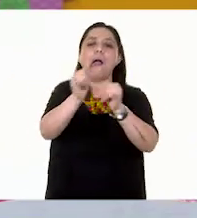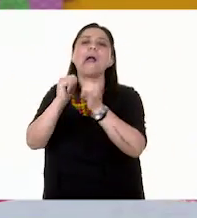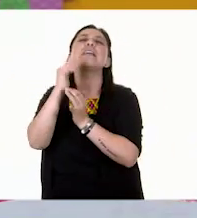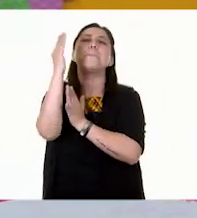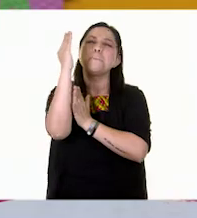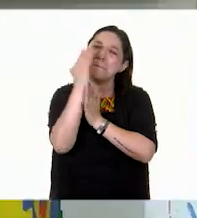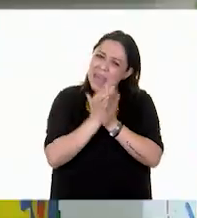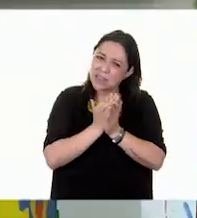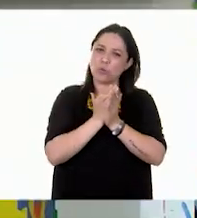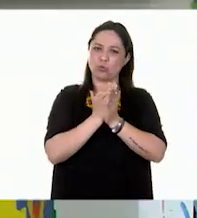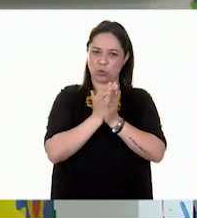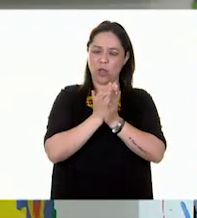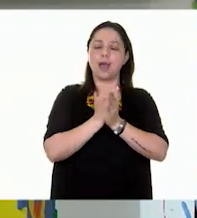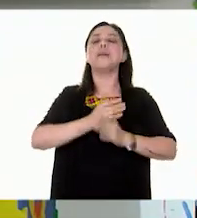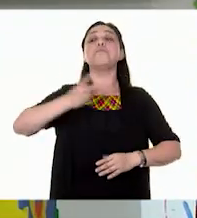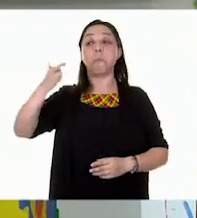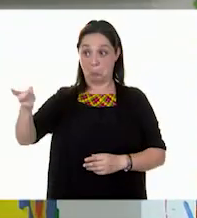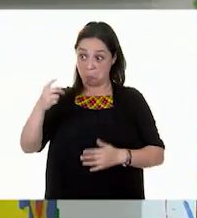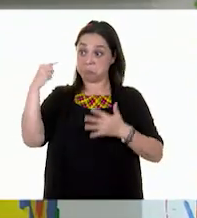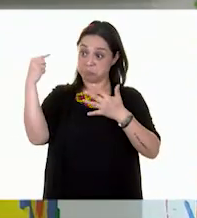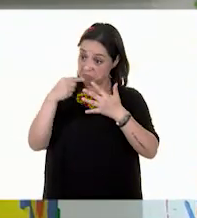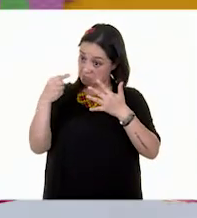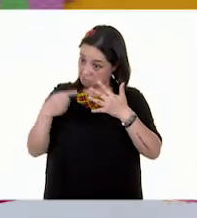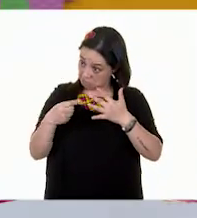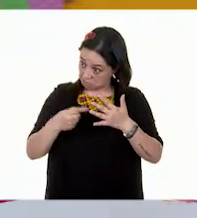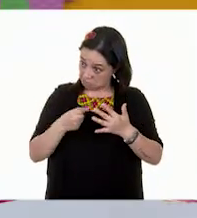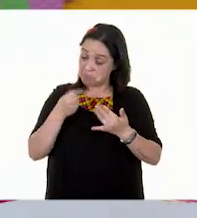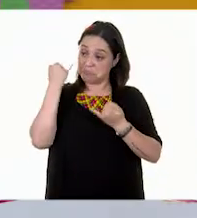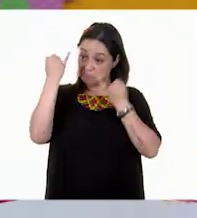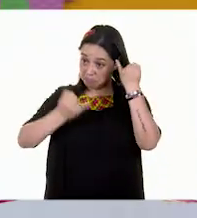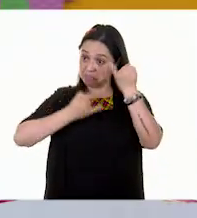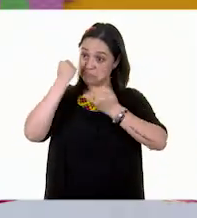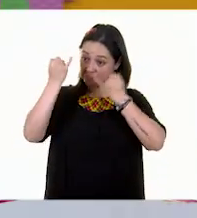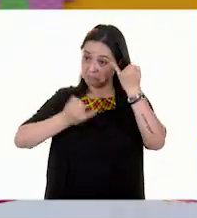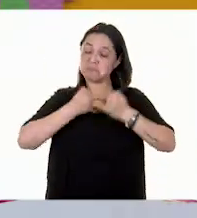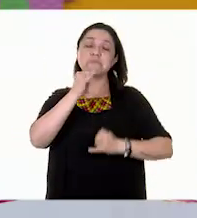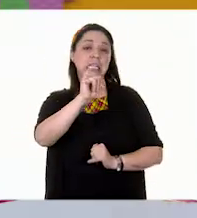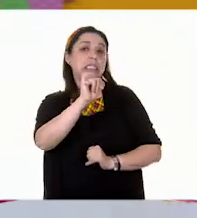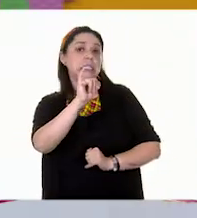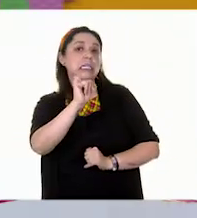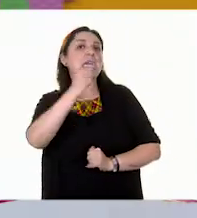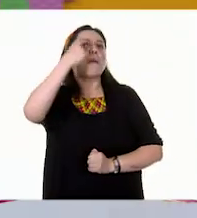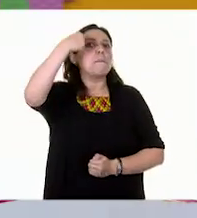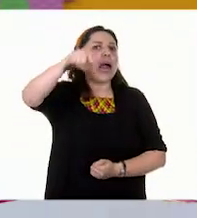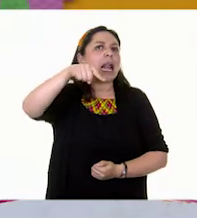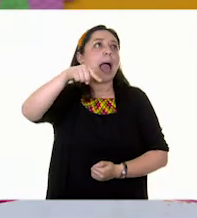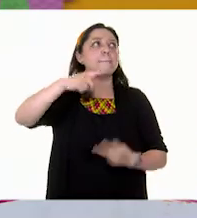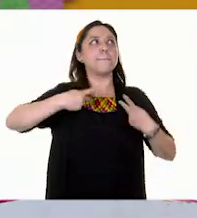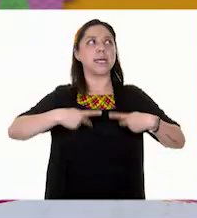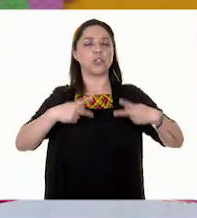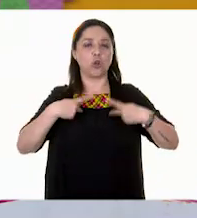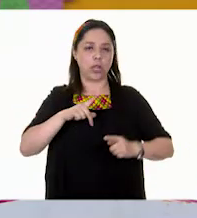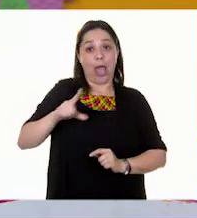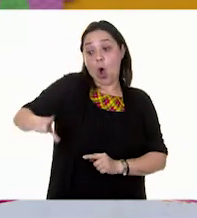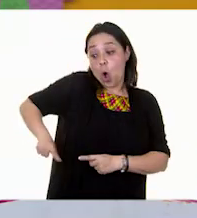Ya llevamos varias ideas aquí. Sí, sí, sí. Pero, pero, oigan, todo esto es para, para que lo hagan las autoridades. Pero, ¿a nosotros